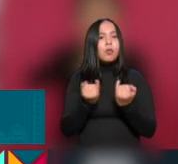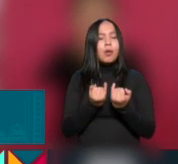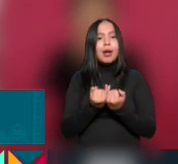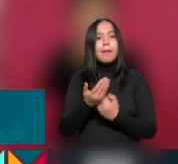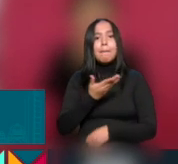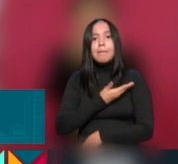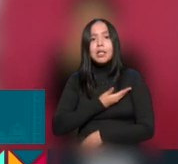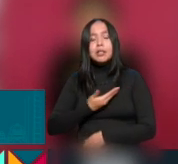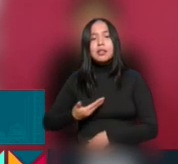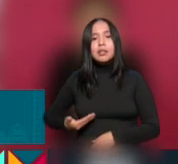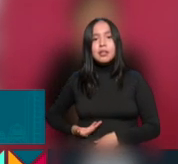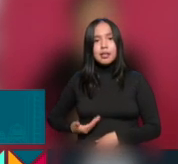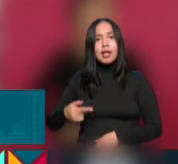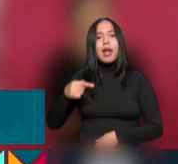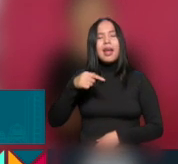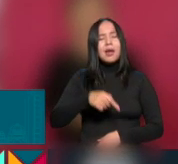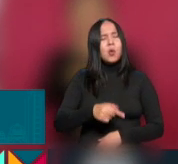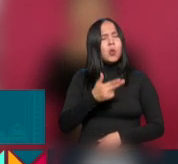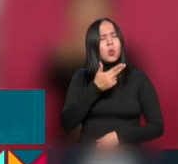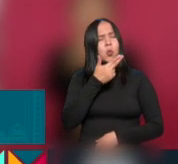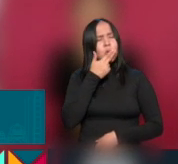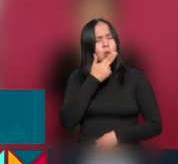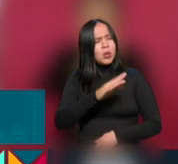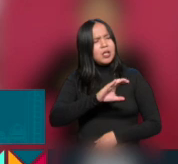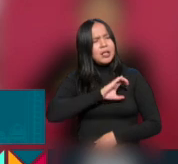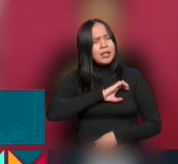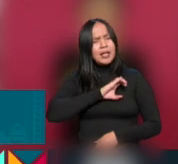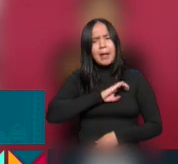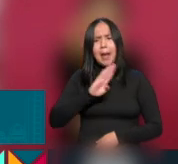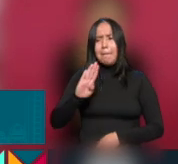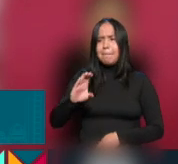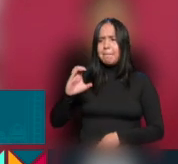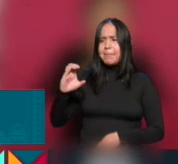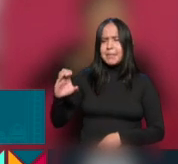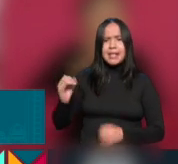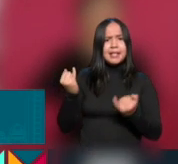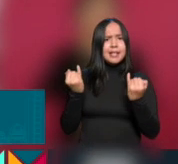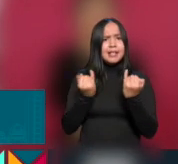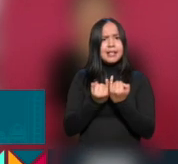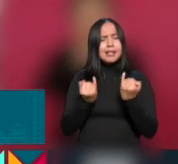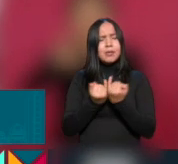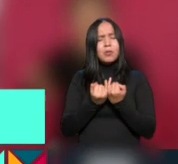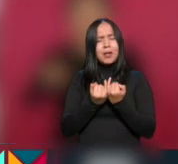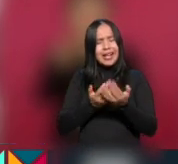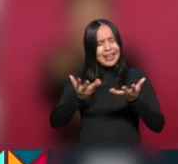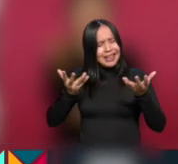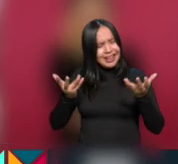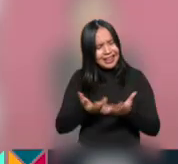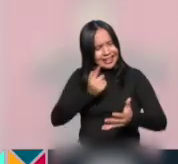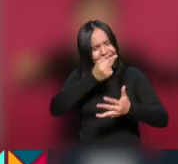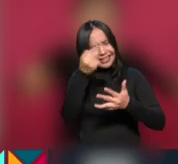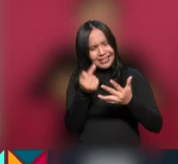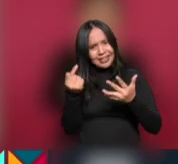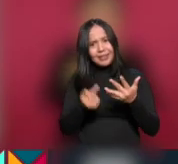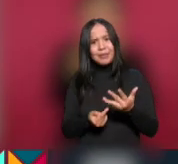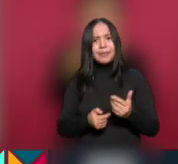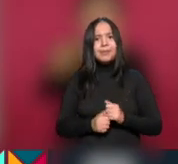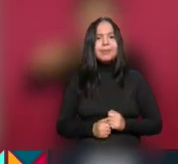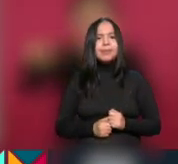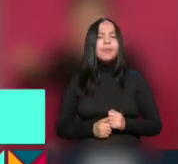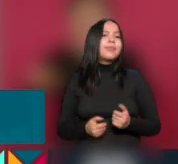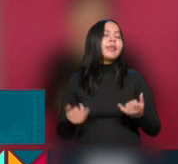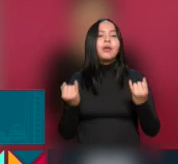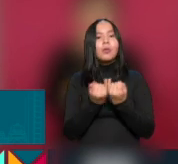presidente que más ha querido a Baja California y el que más ha hecho por nuestra tierra. Válgase